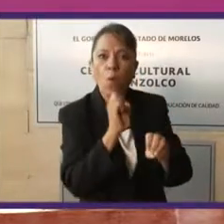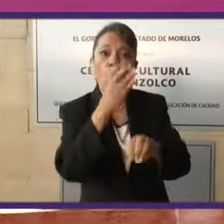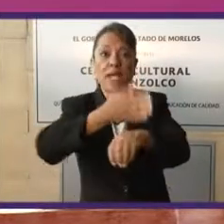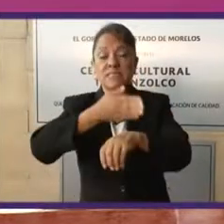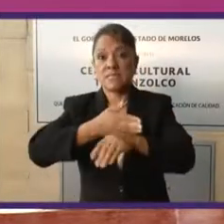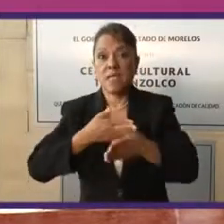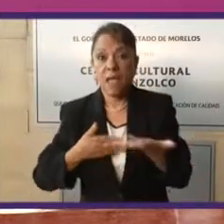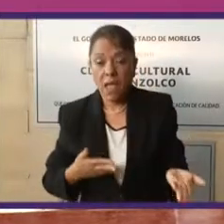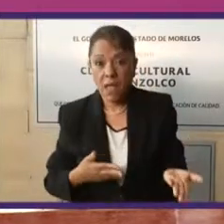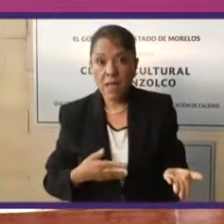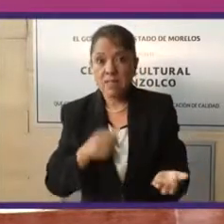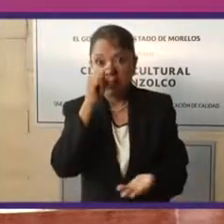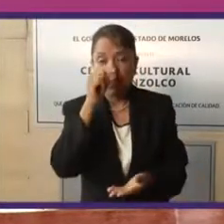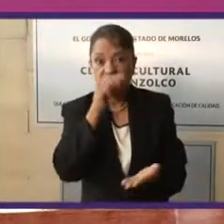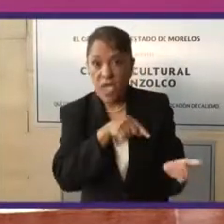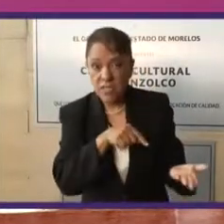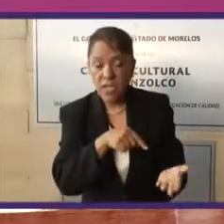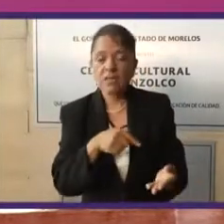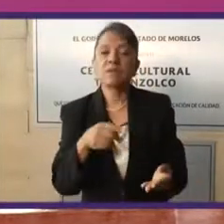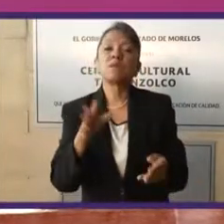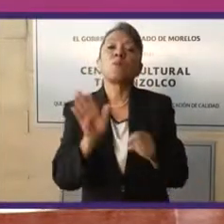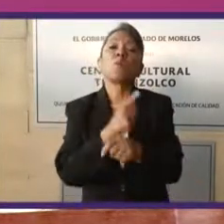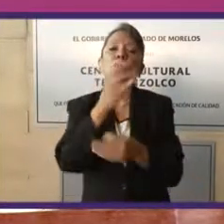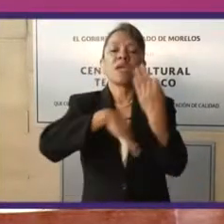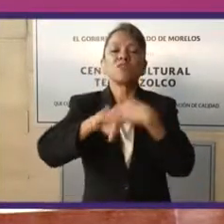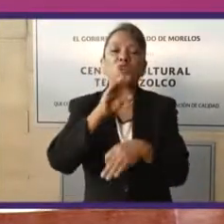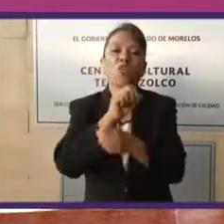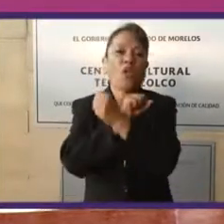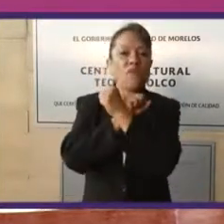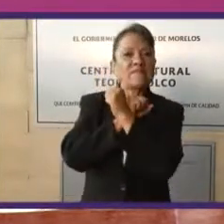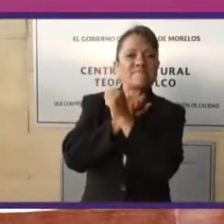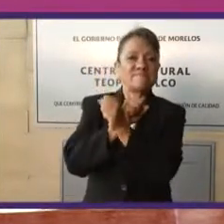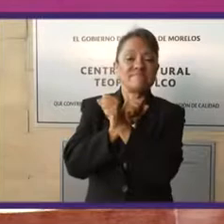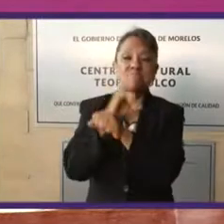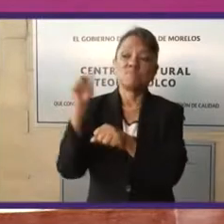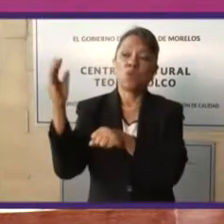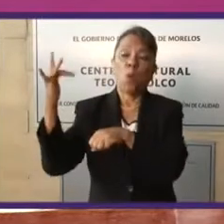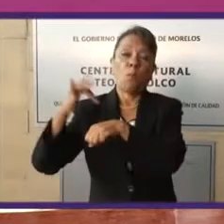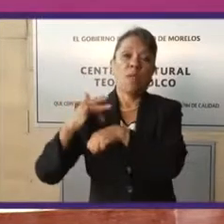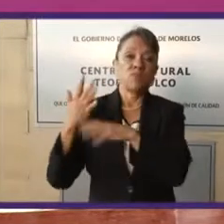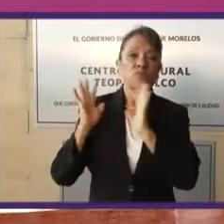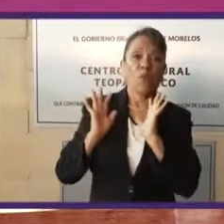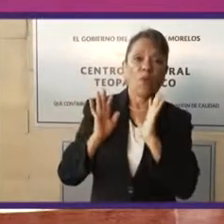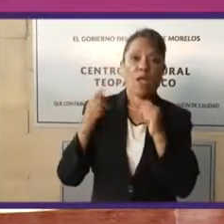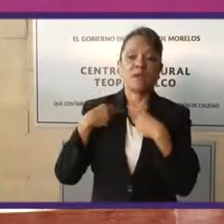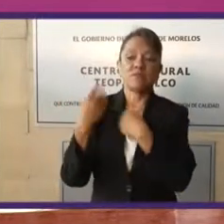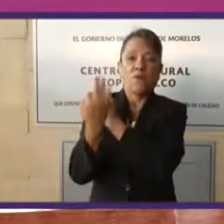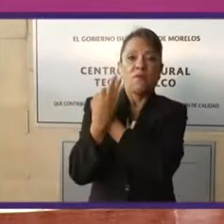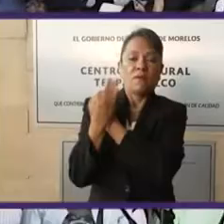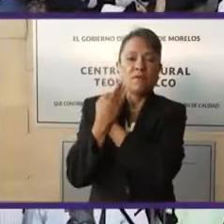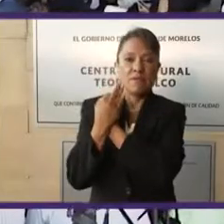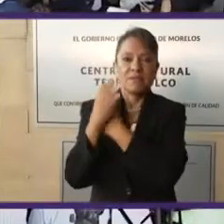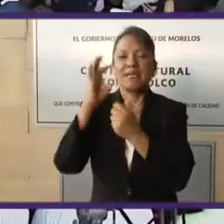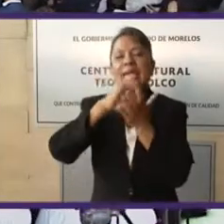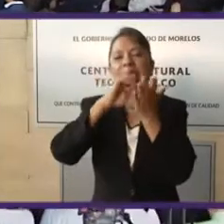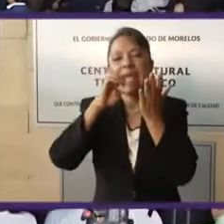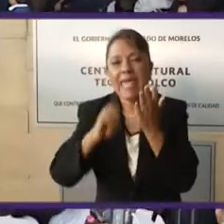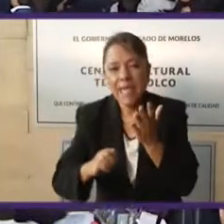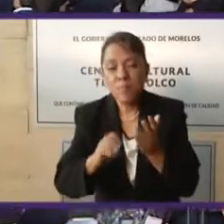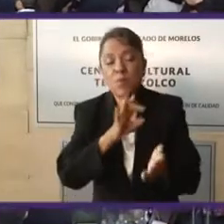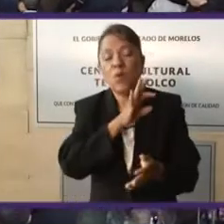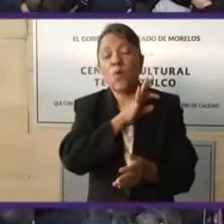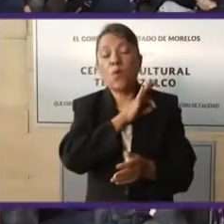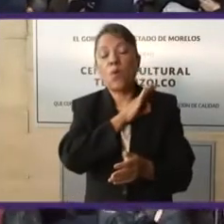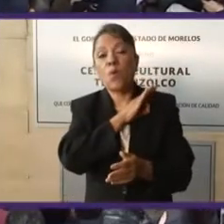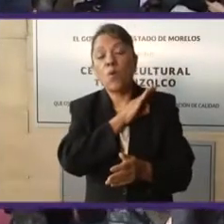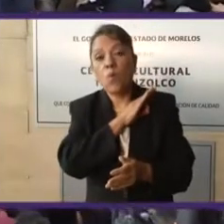y que no puedan utilizar esa figura para evitar la acción de la justicia. Lo pongo a manera de ejemplo, pero así debemos